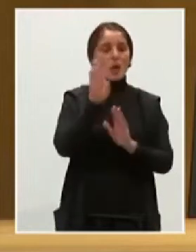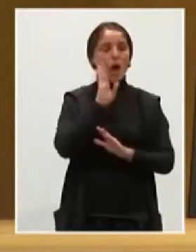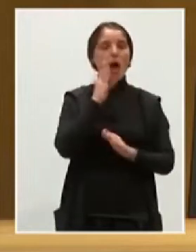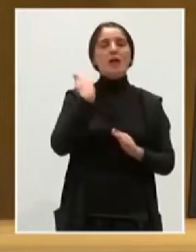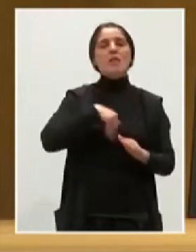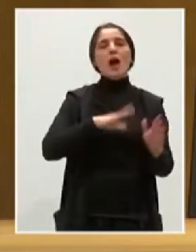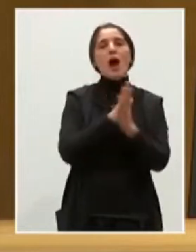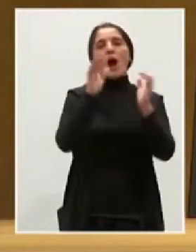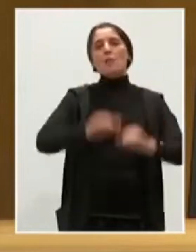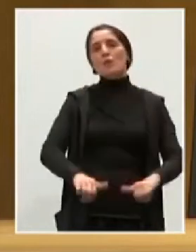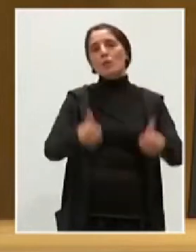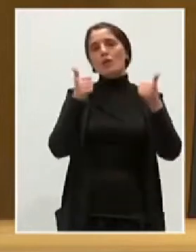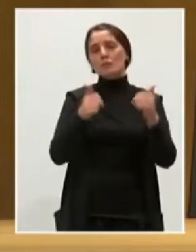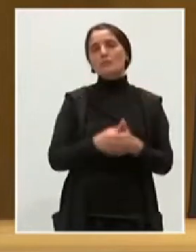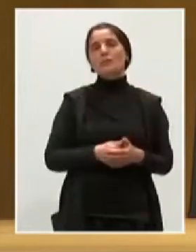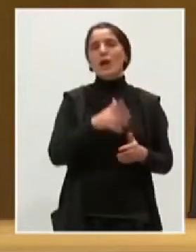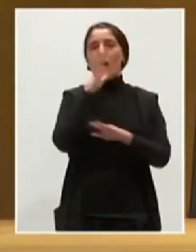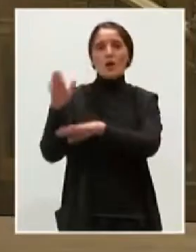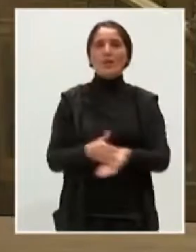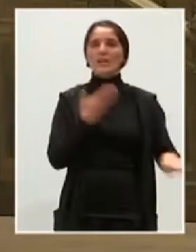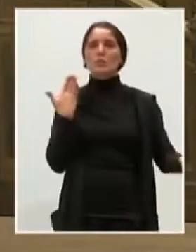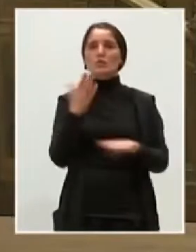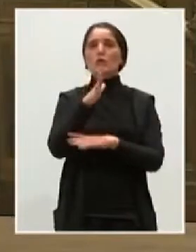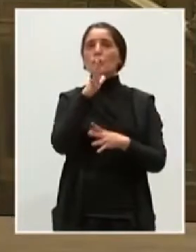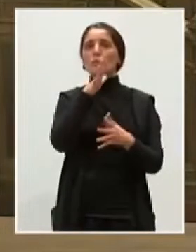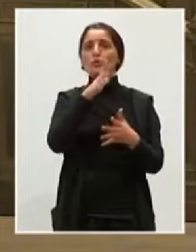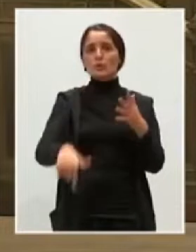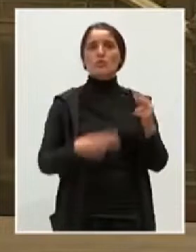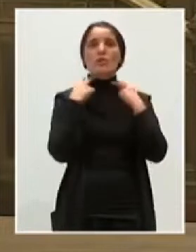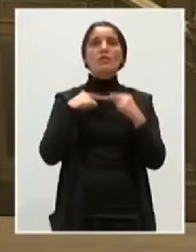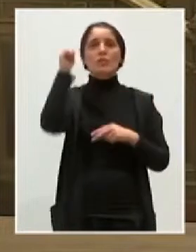Finalmente, procedemos a la votación de la exposición de motivos. ¿Diputadas y diputados que voten en favor?